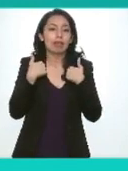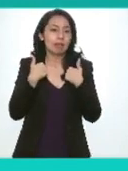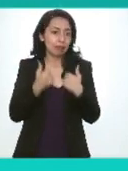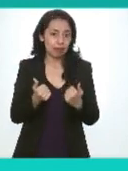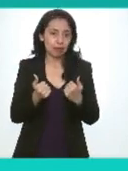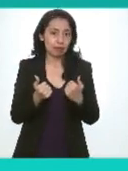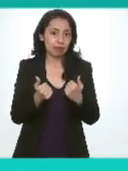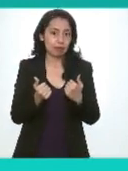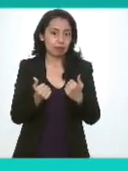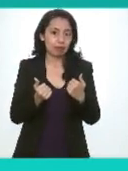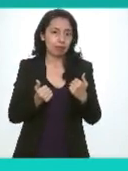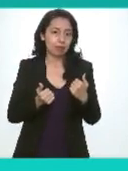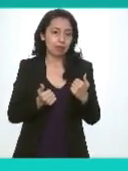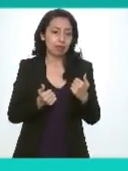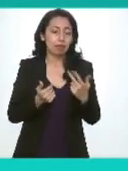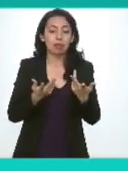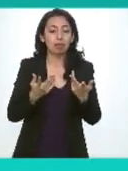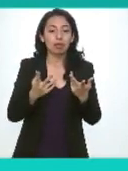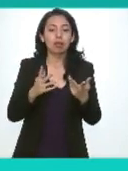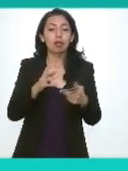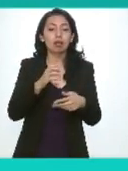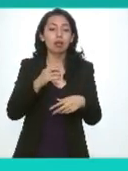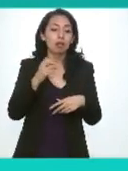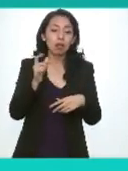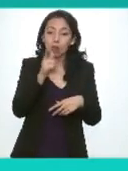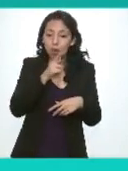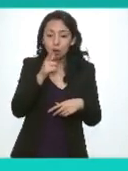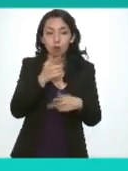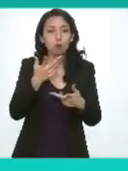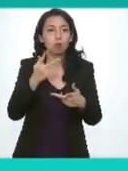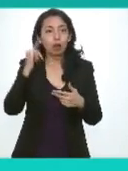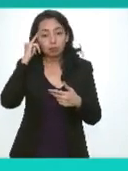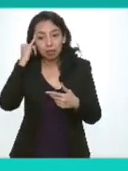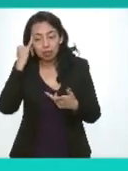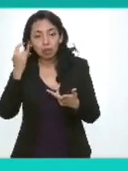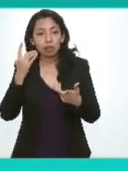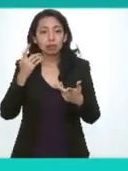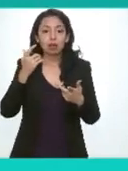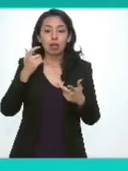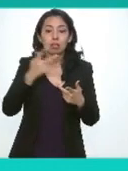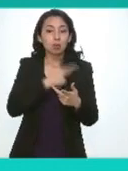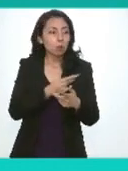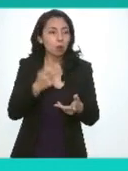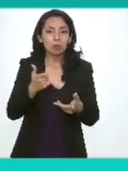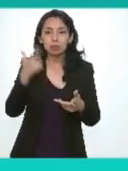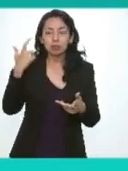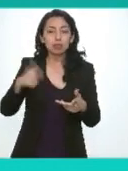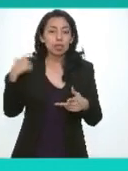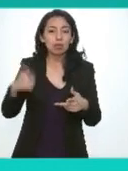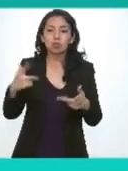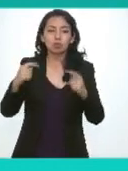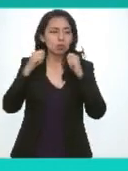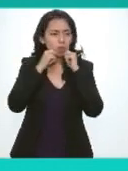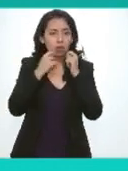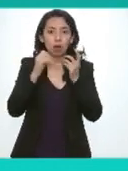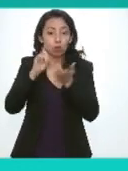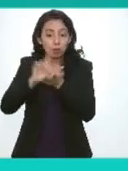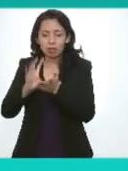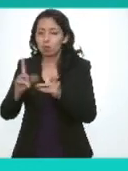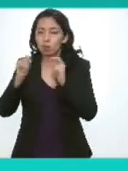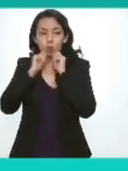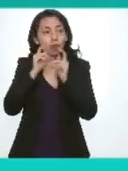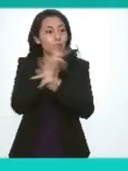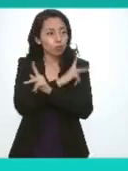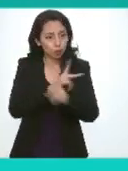importar pues su nivel educativo lengua origen étnico socioeconómico o discapacidad y con un